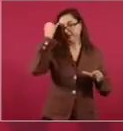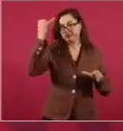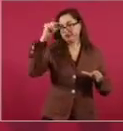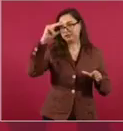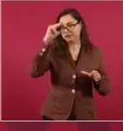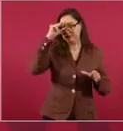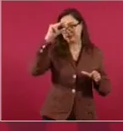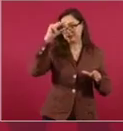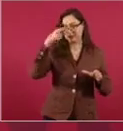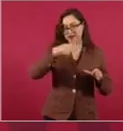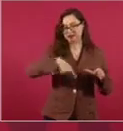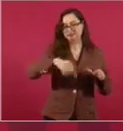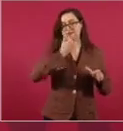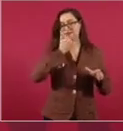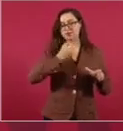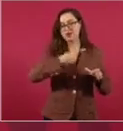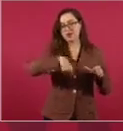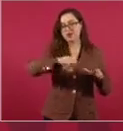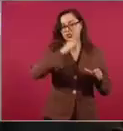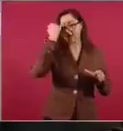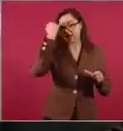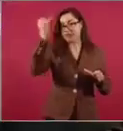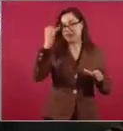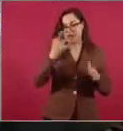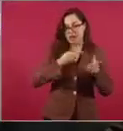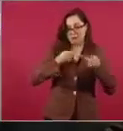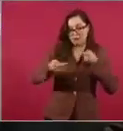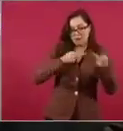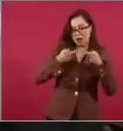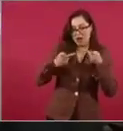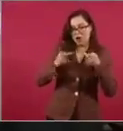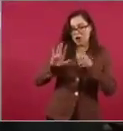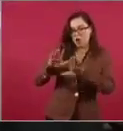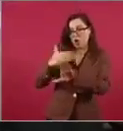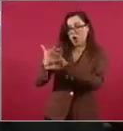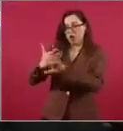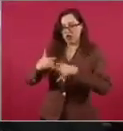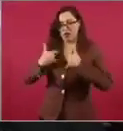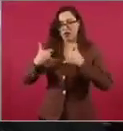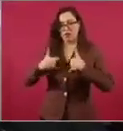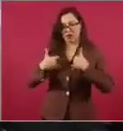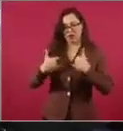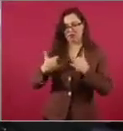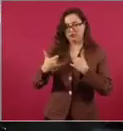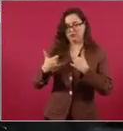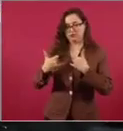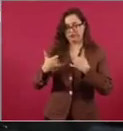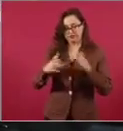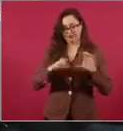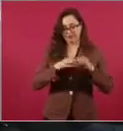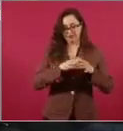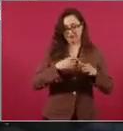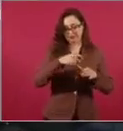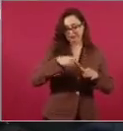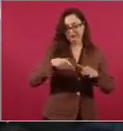aquí están involucrados también muchos que avalaron